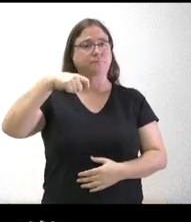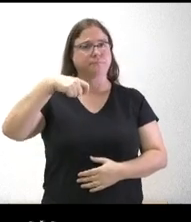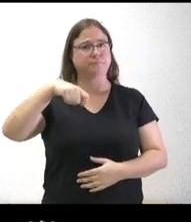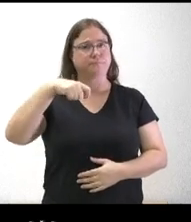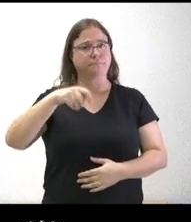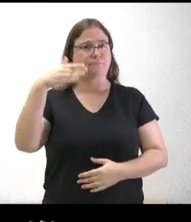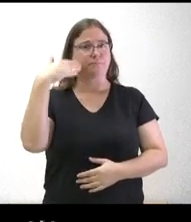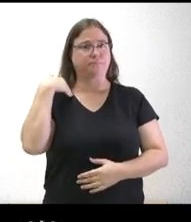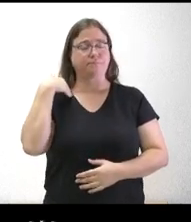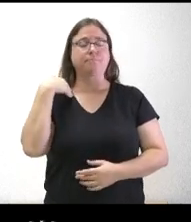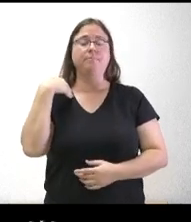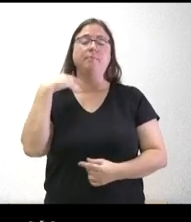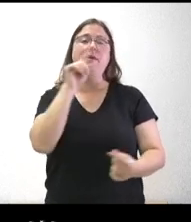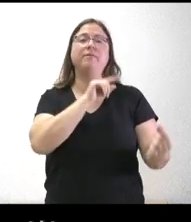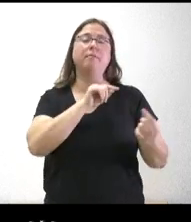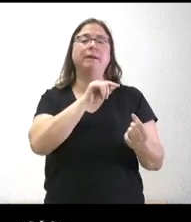debate del estado de la región